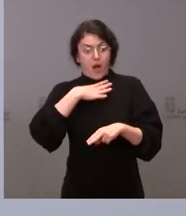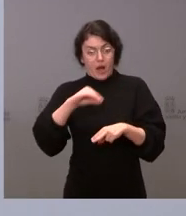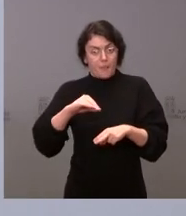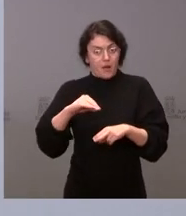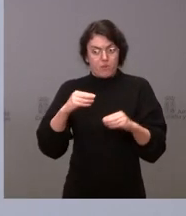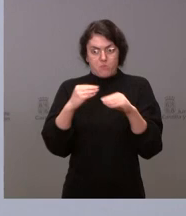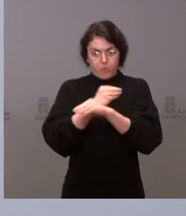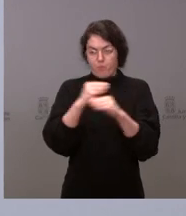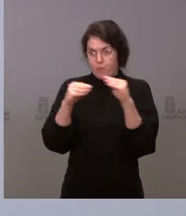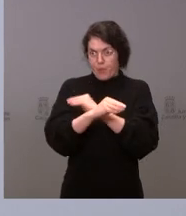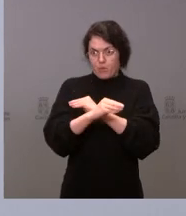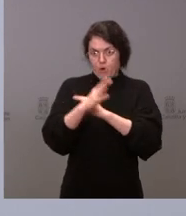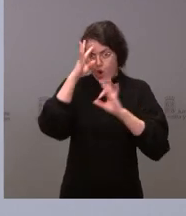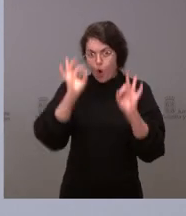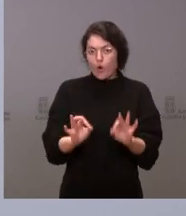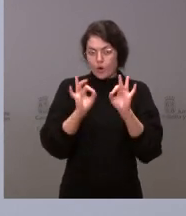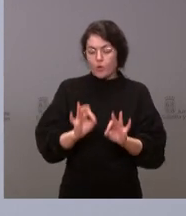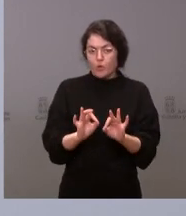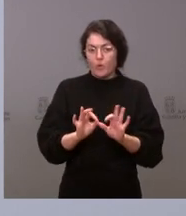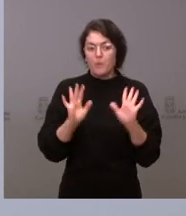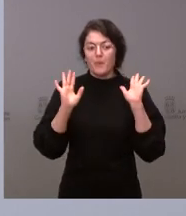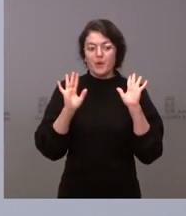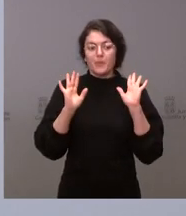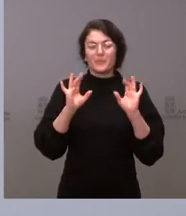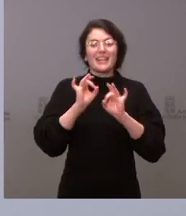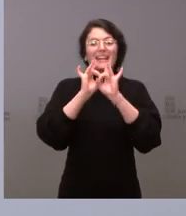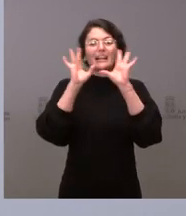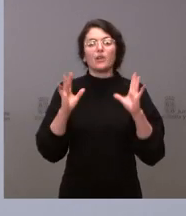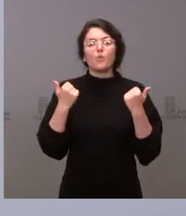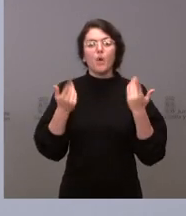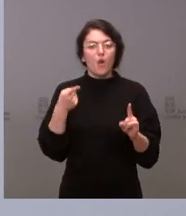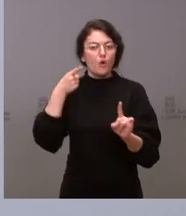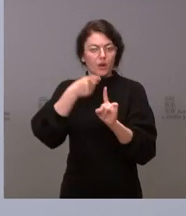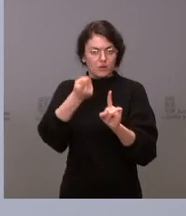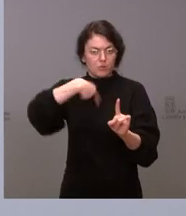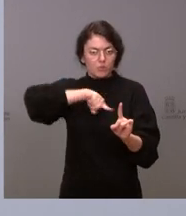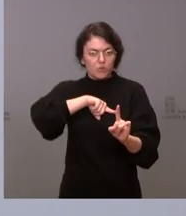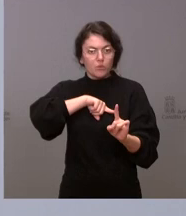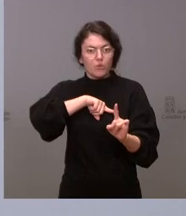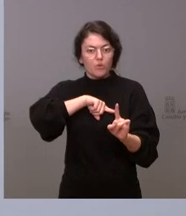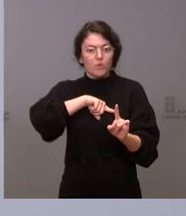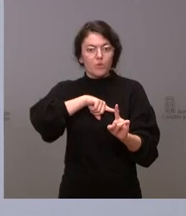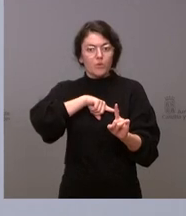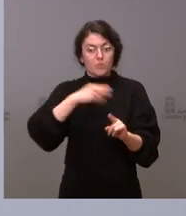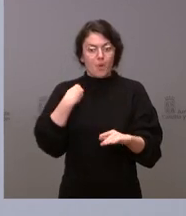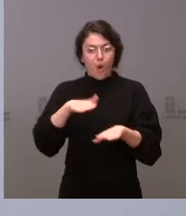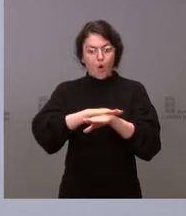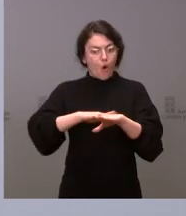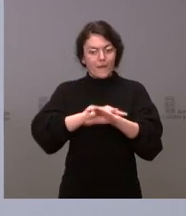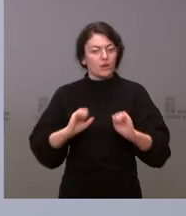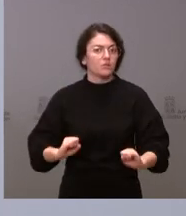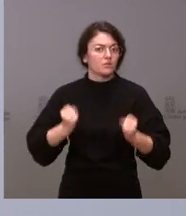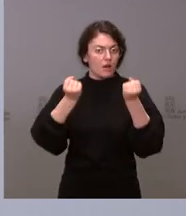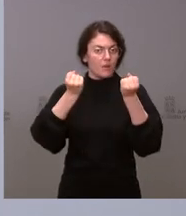lógicas y razonables, tenemos claro cuál es nuestro objetivo, que el Gobierno salga adelante y que